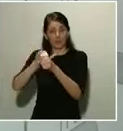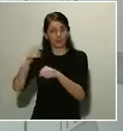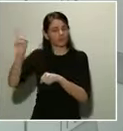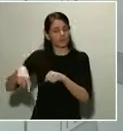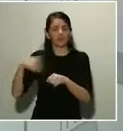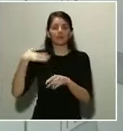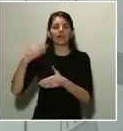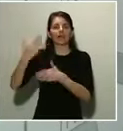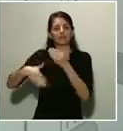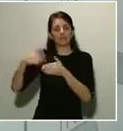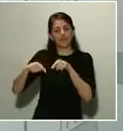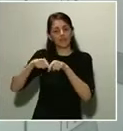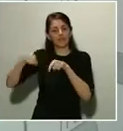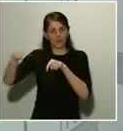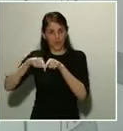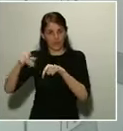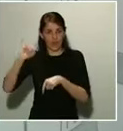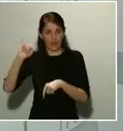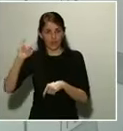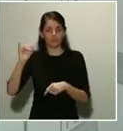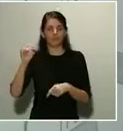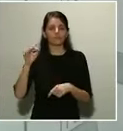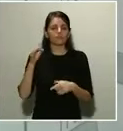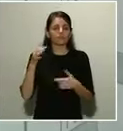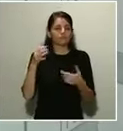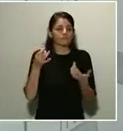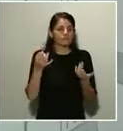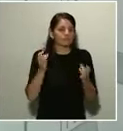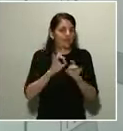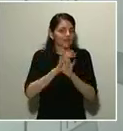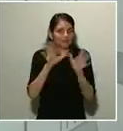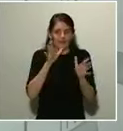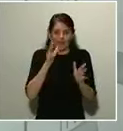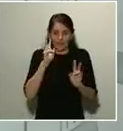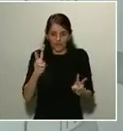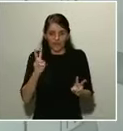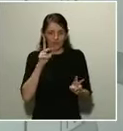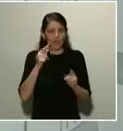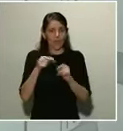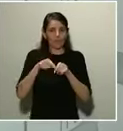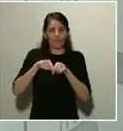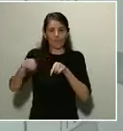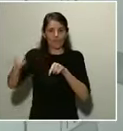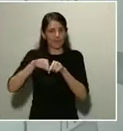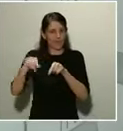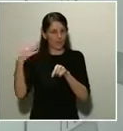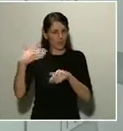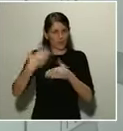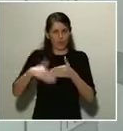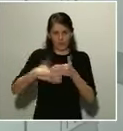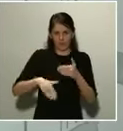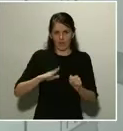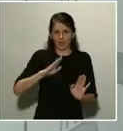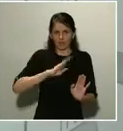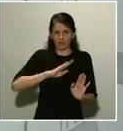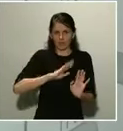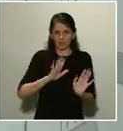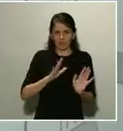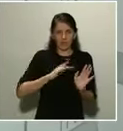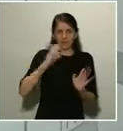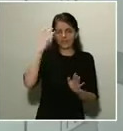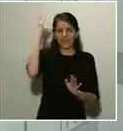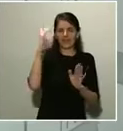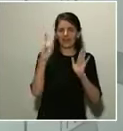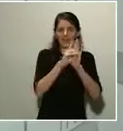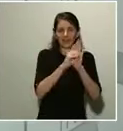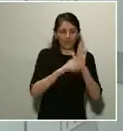muy poco margen para la movilidad, más allá de la que contempla el propio Real Decreto, que lo limita